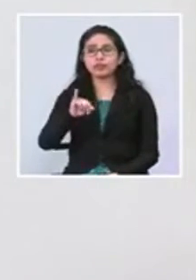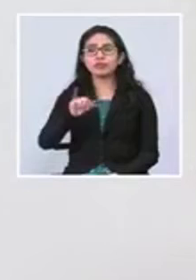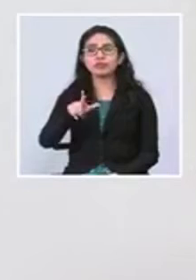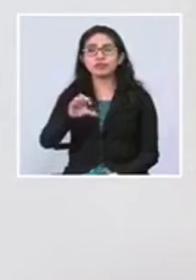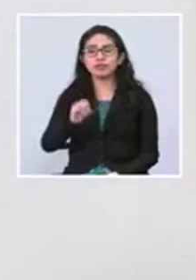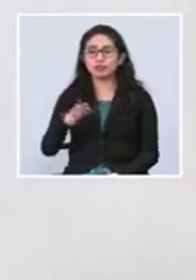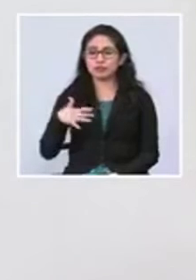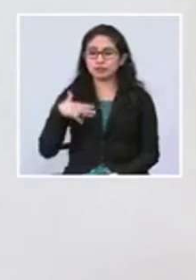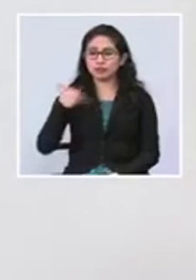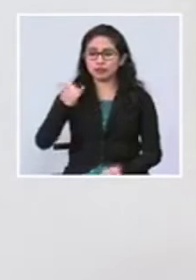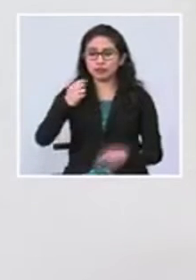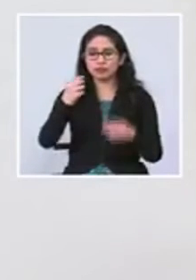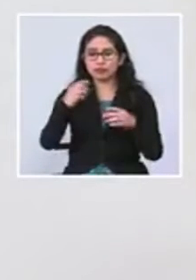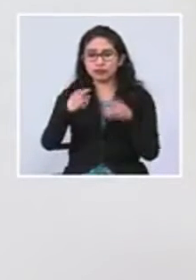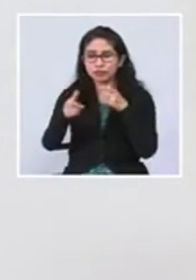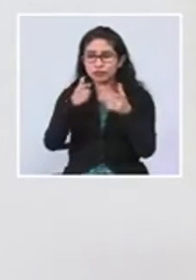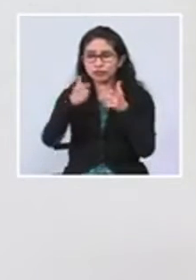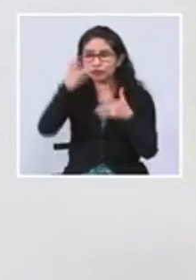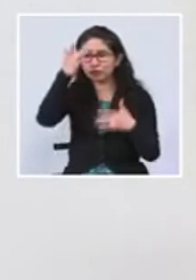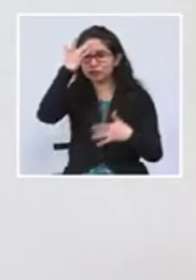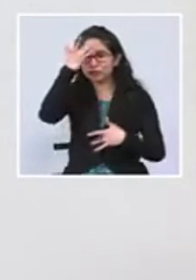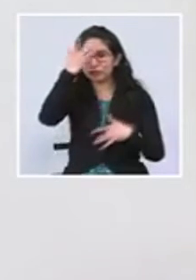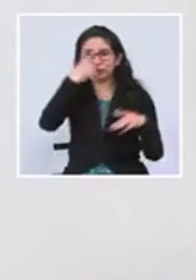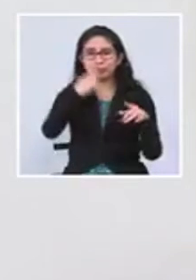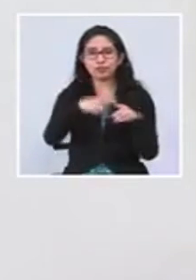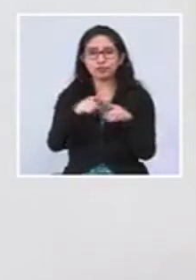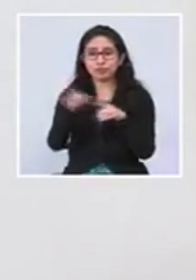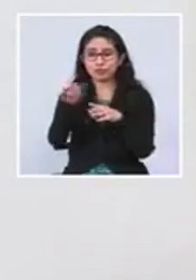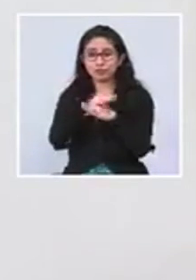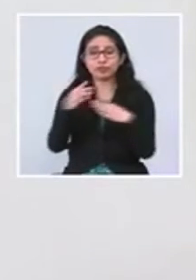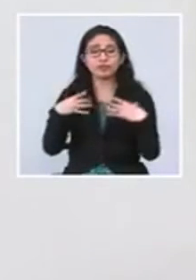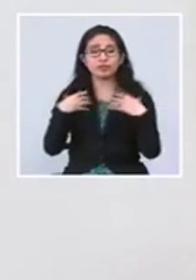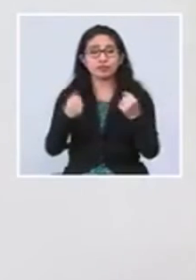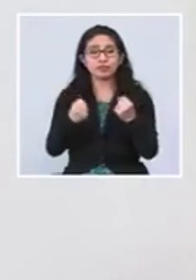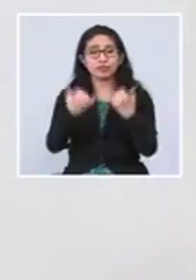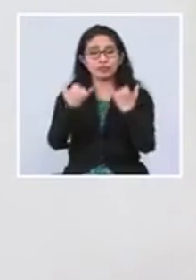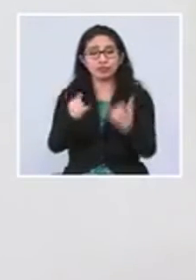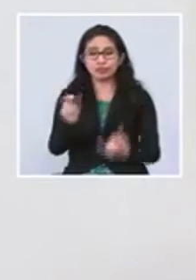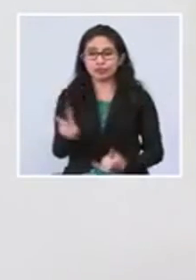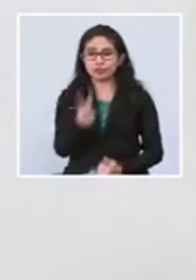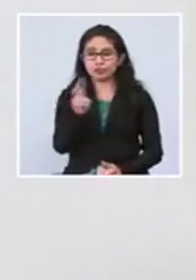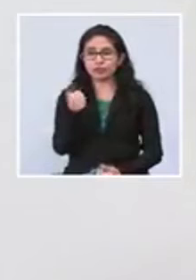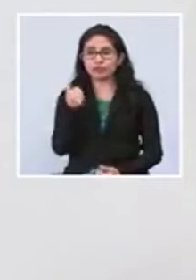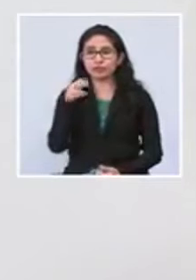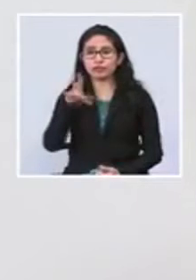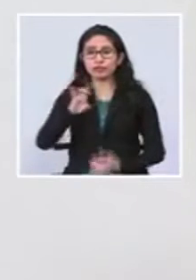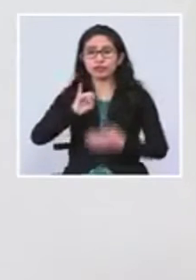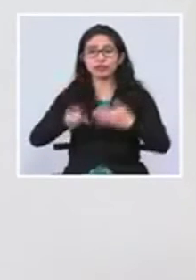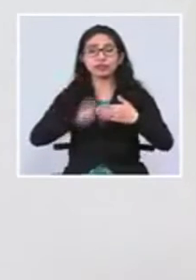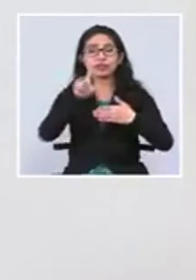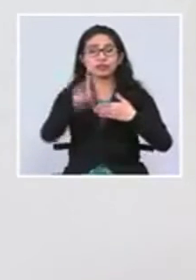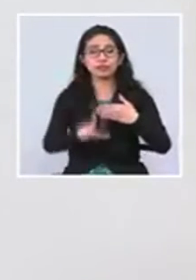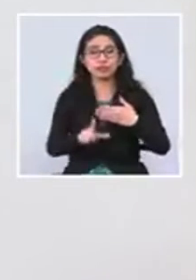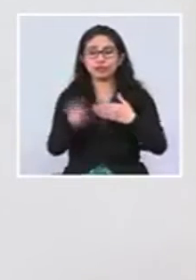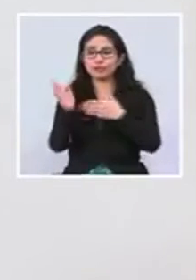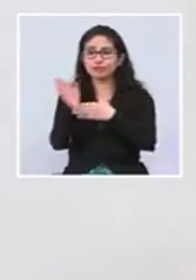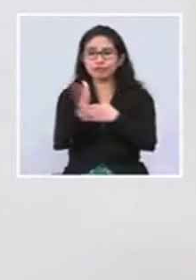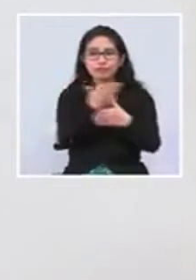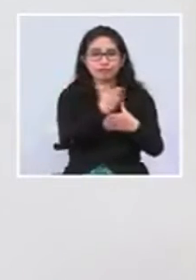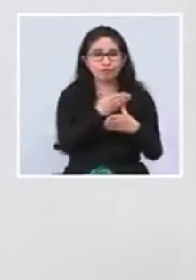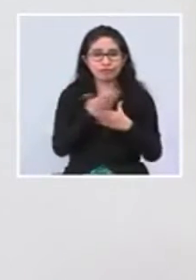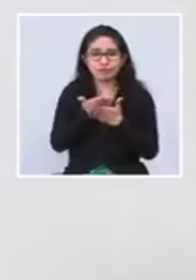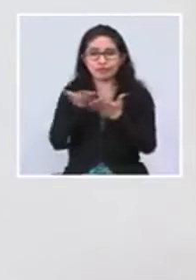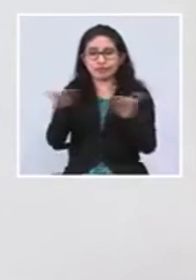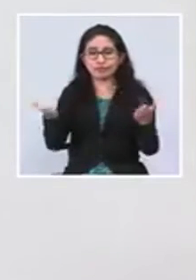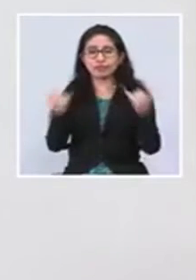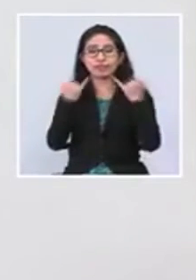jefe de la Unidad de Epidemiología del Ministerio de Salud. Hoy viernes 17 de julio, compartimos con ustedes